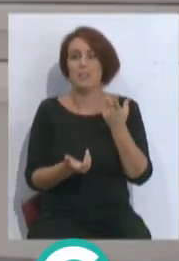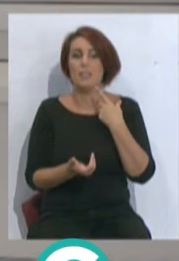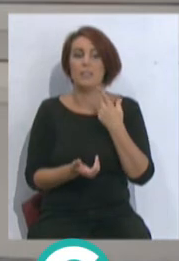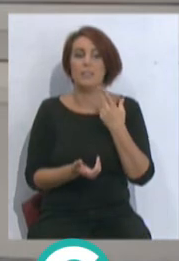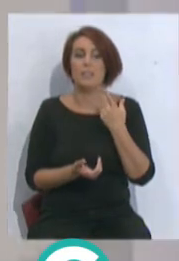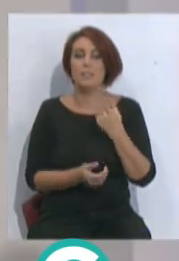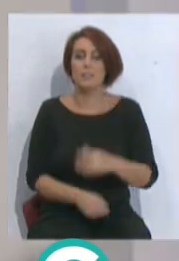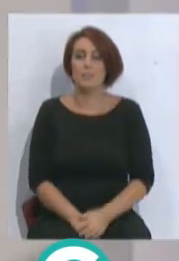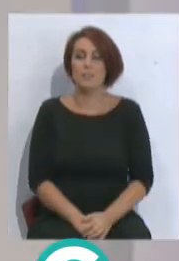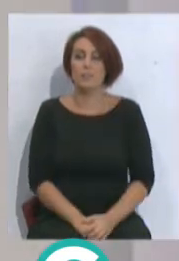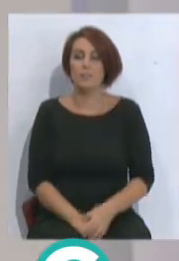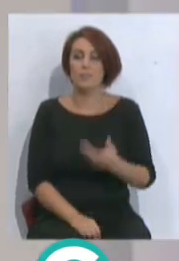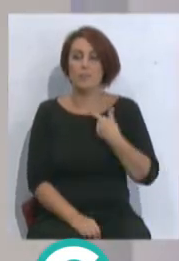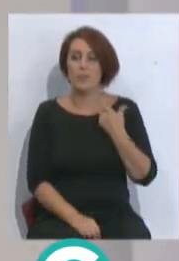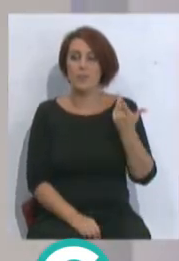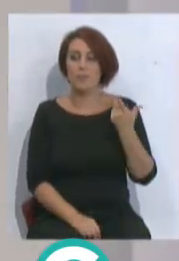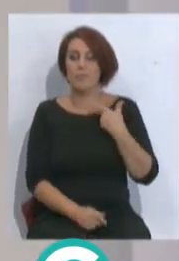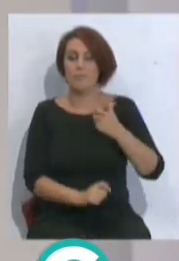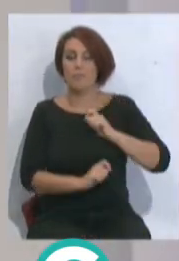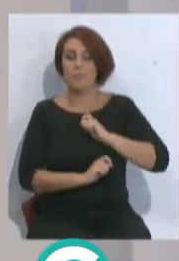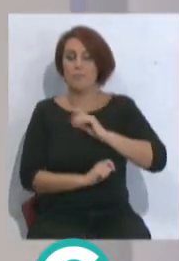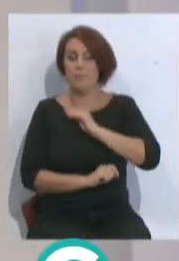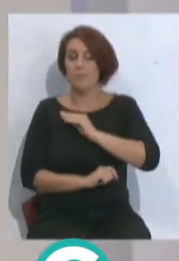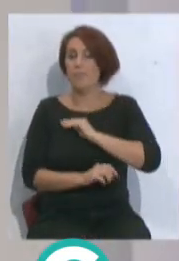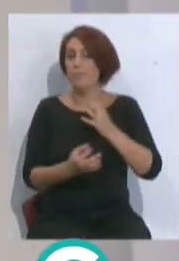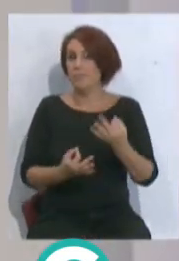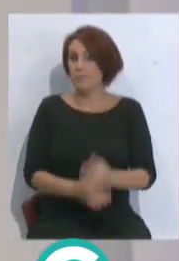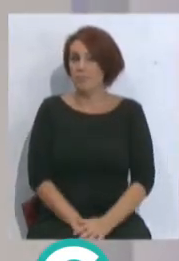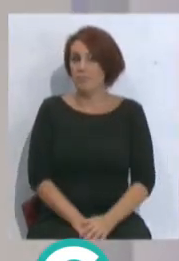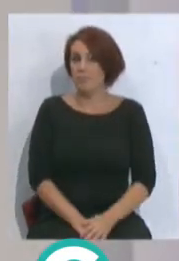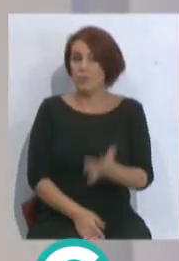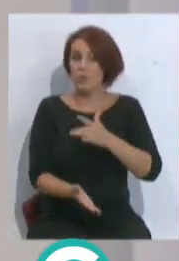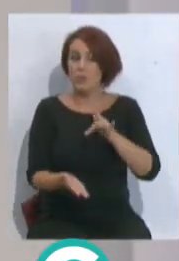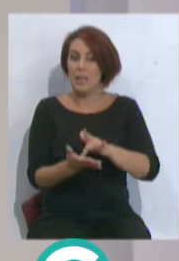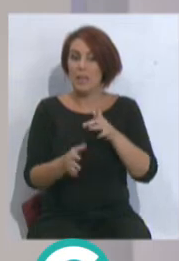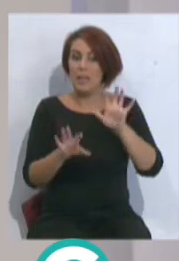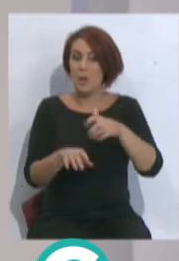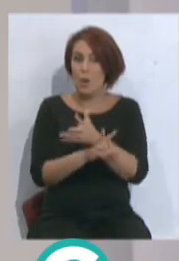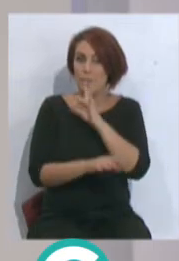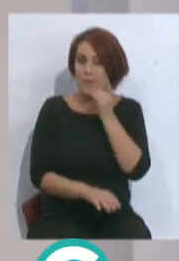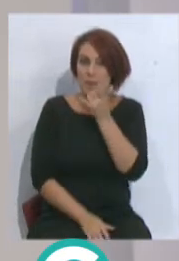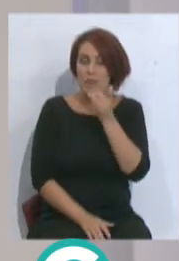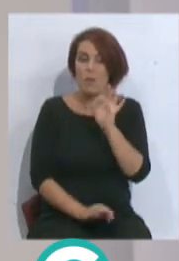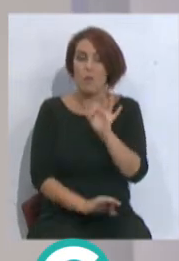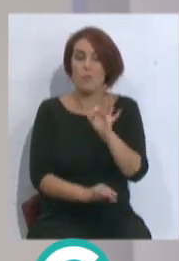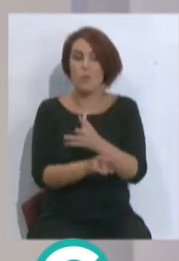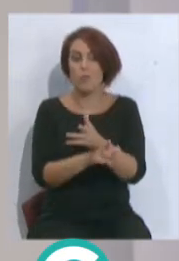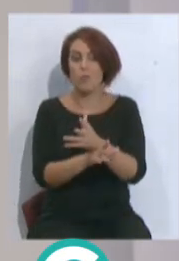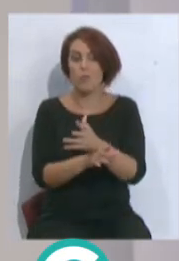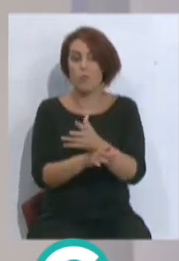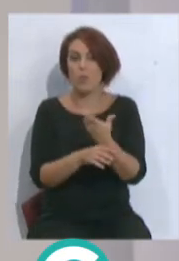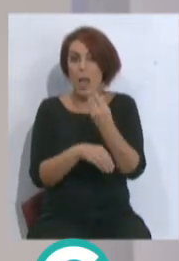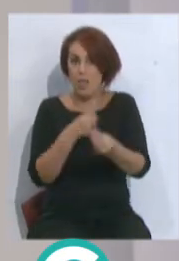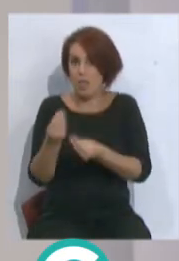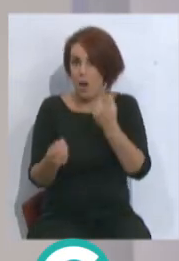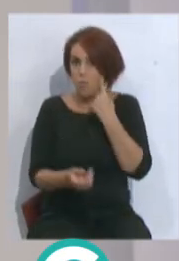nos atribuye tú bastante, es que cuando el Cádiz juega mal, o el juego que habitualmente